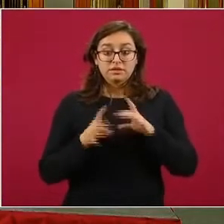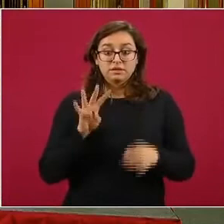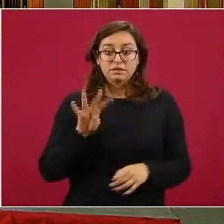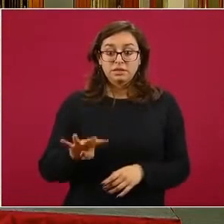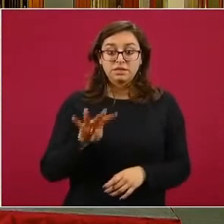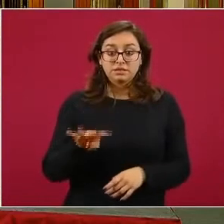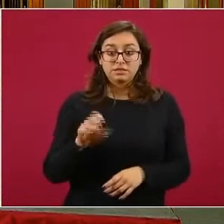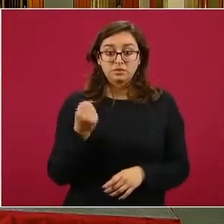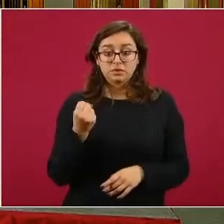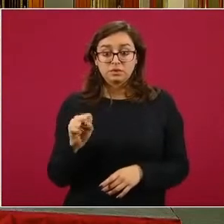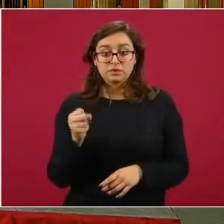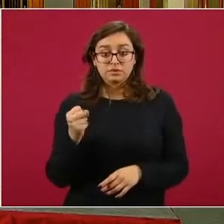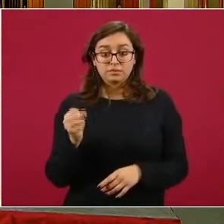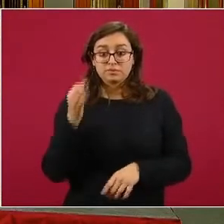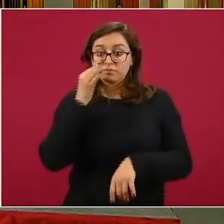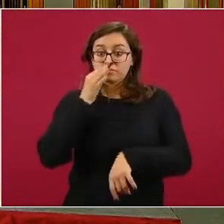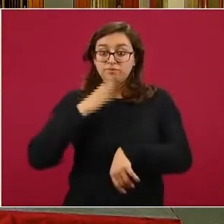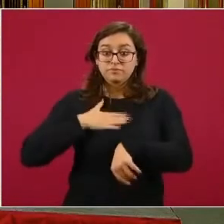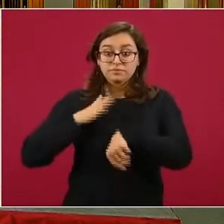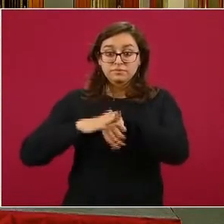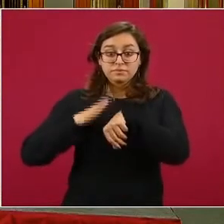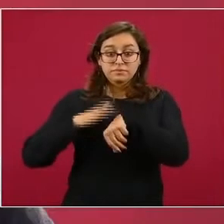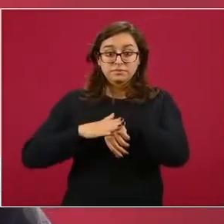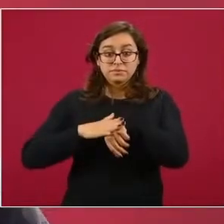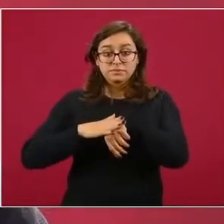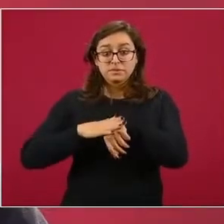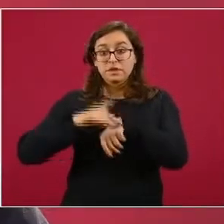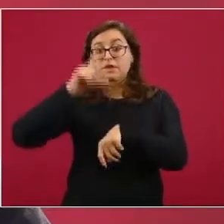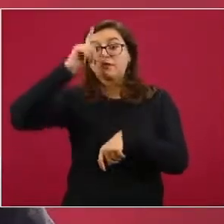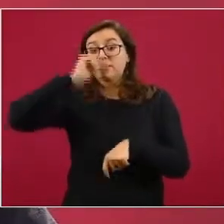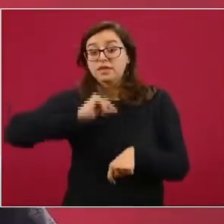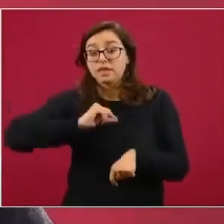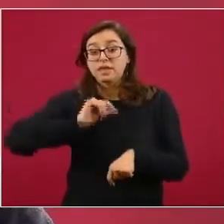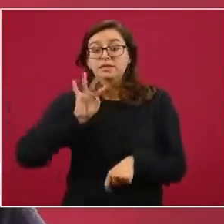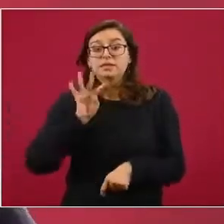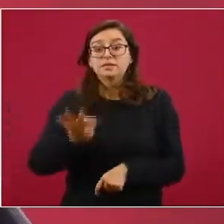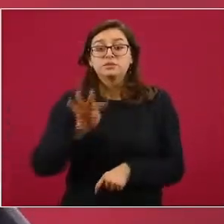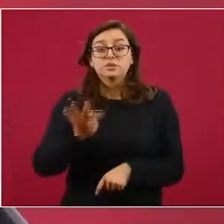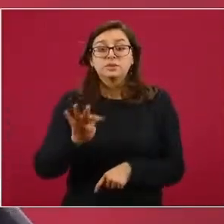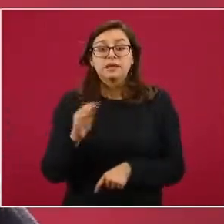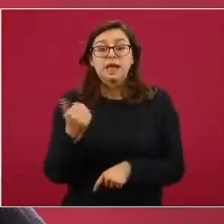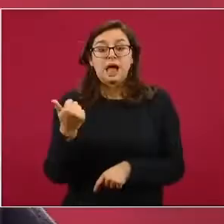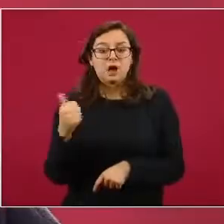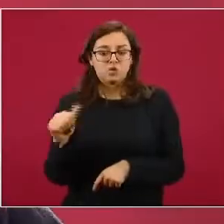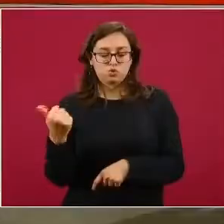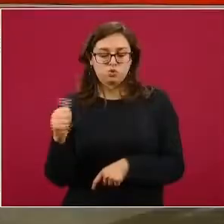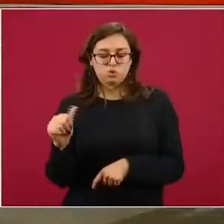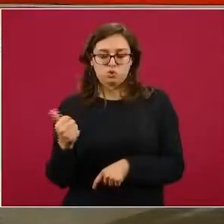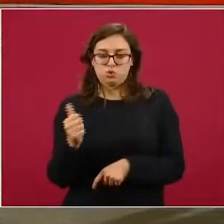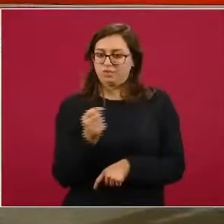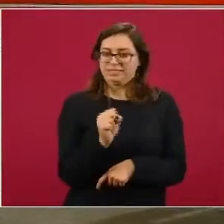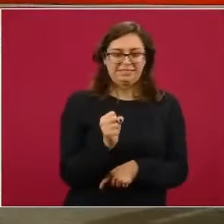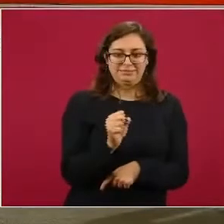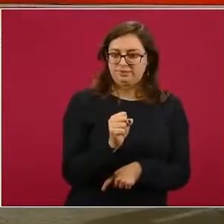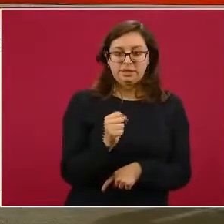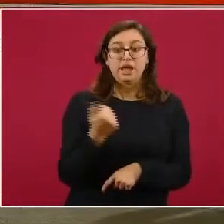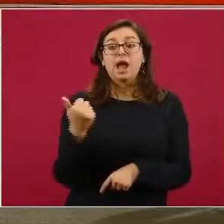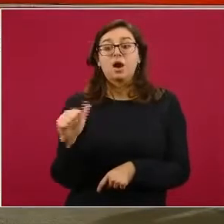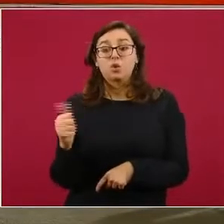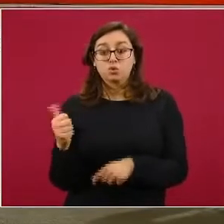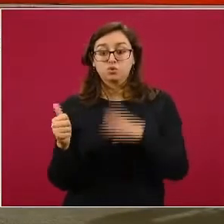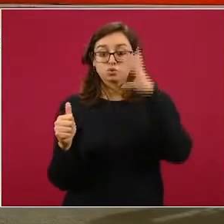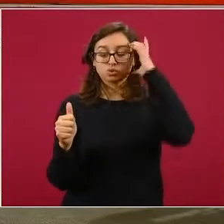de septiembre. Me alertan que fue un lapsus. Fue el 19 de agosto. Desde el 19 de agosto quedó adscrita la